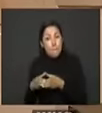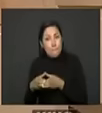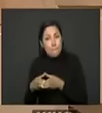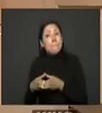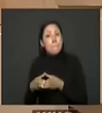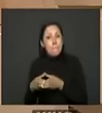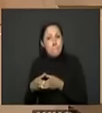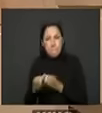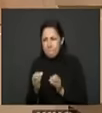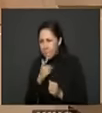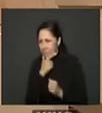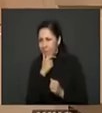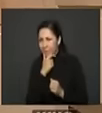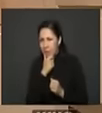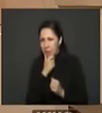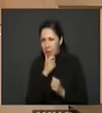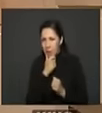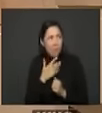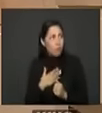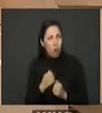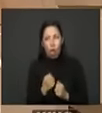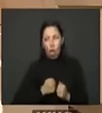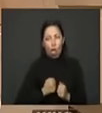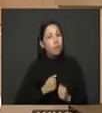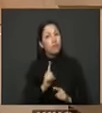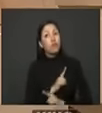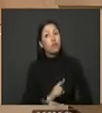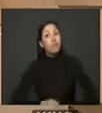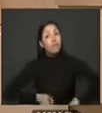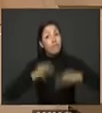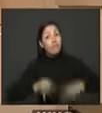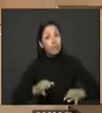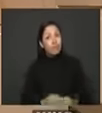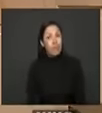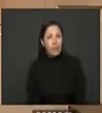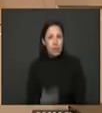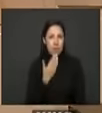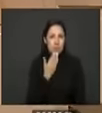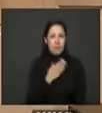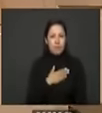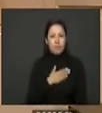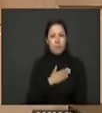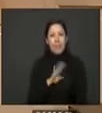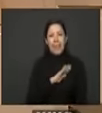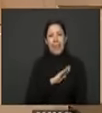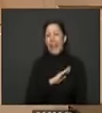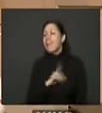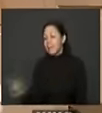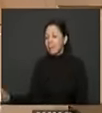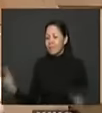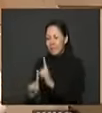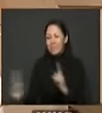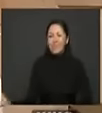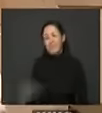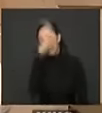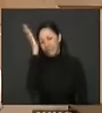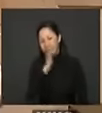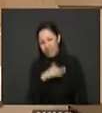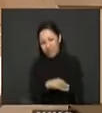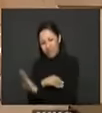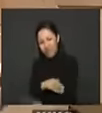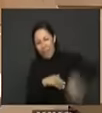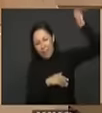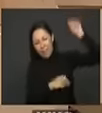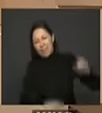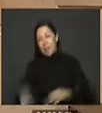reclutado por razones meritocráticas bien evaluado que no coja un alcalde pues y lo vote cada seis meses porque no le ayudó con los votos de la